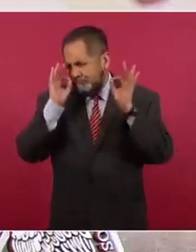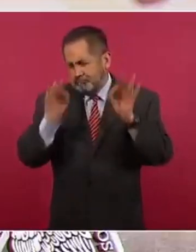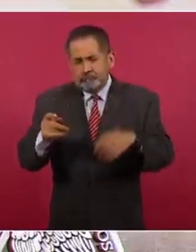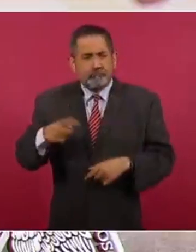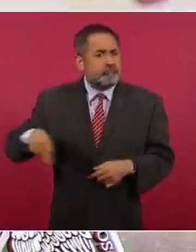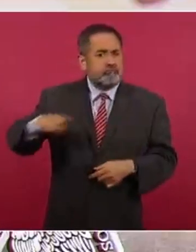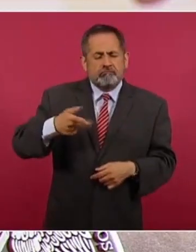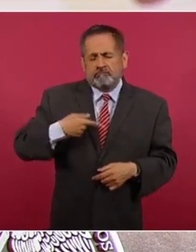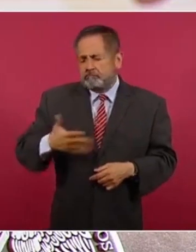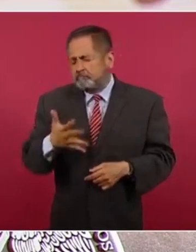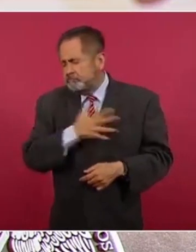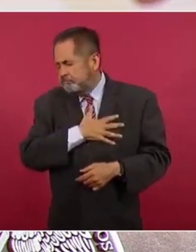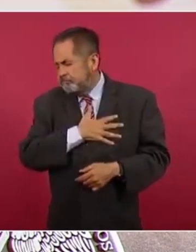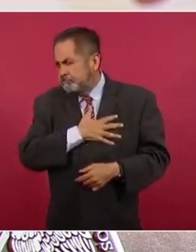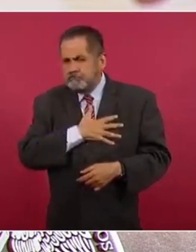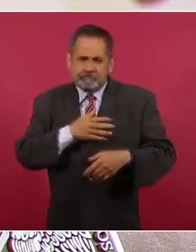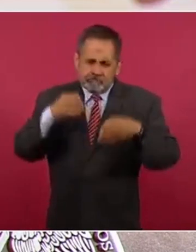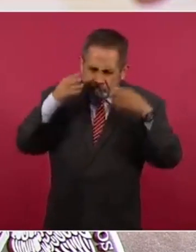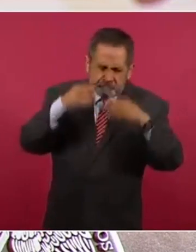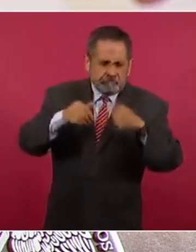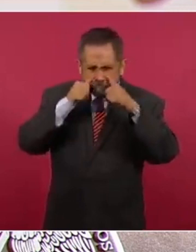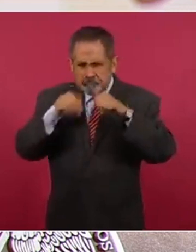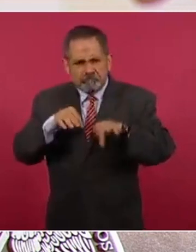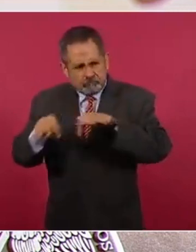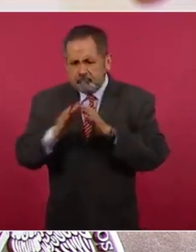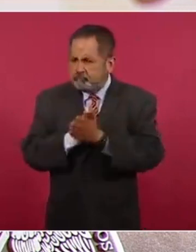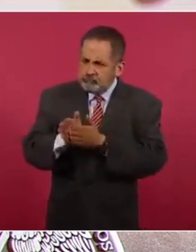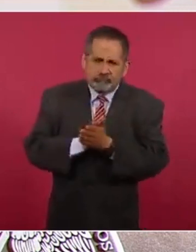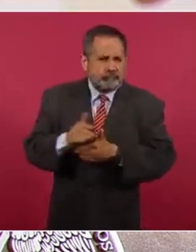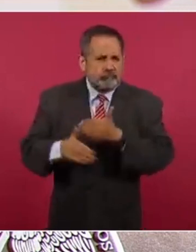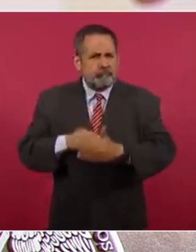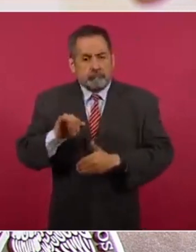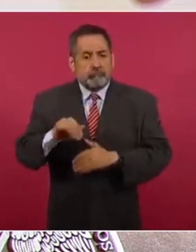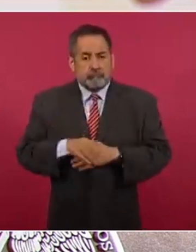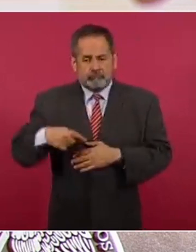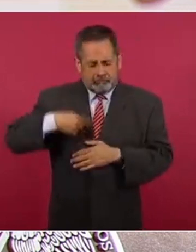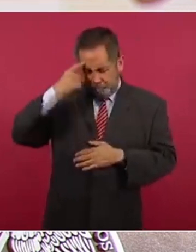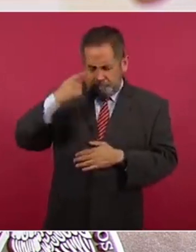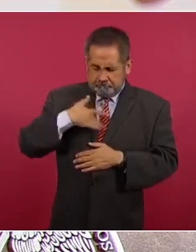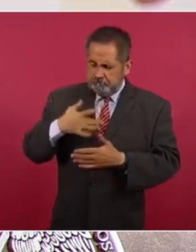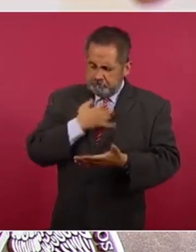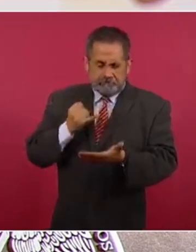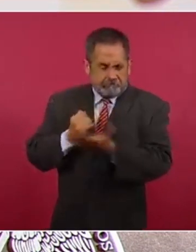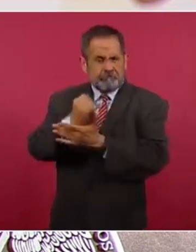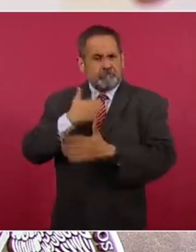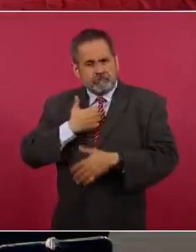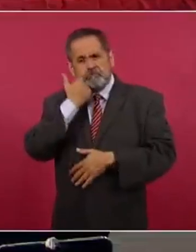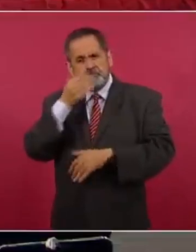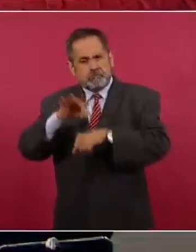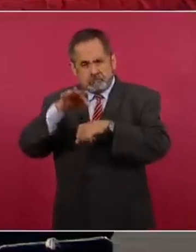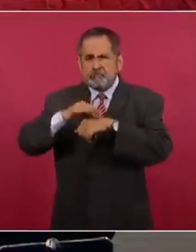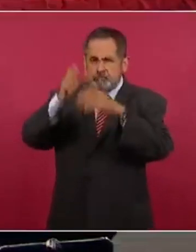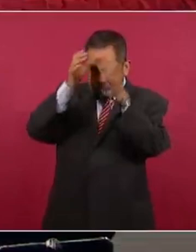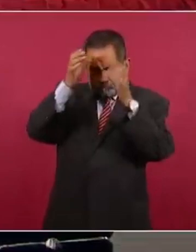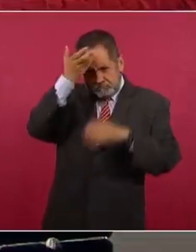servicio, mucha vocación de quienes decidieron dedicarse a atender a las personas que lo necesitan